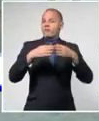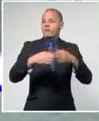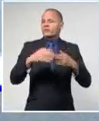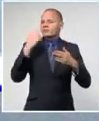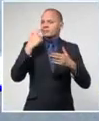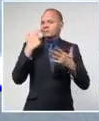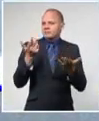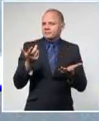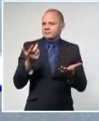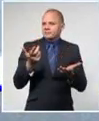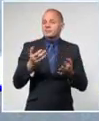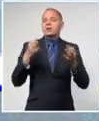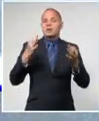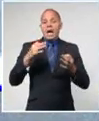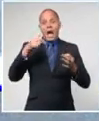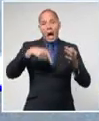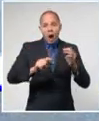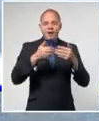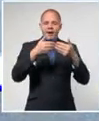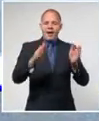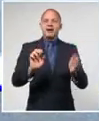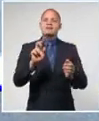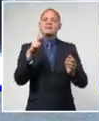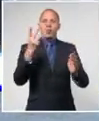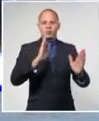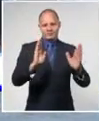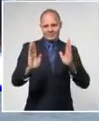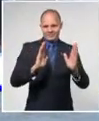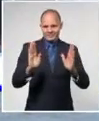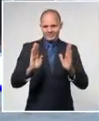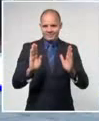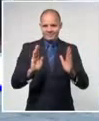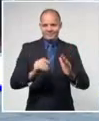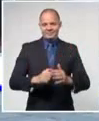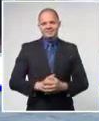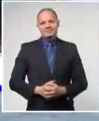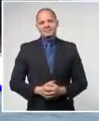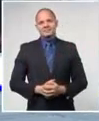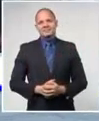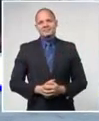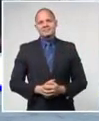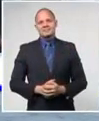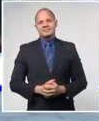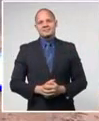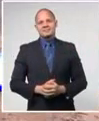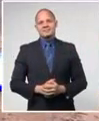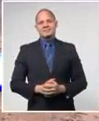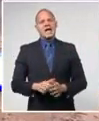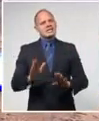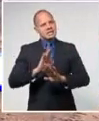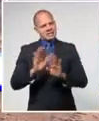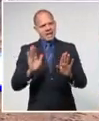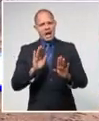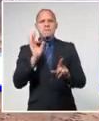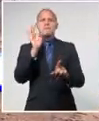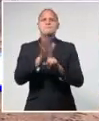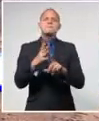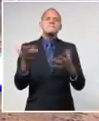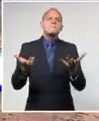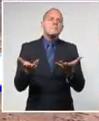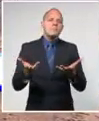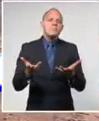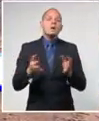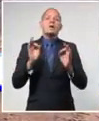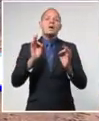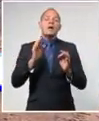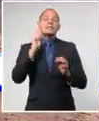parte del país pasa a la segunda fase de recuperación OSCOVID-19. El reinicio del transporte interprovincial para los destinos aprobados es